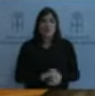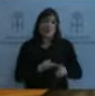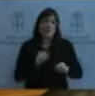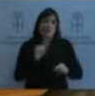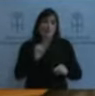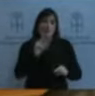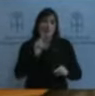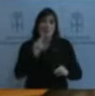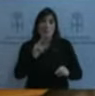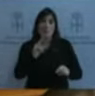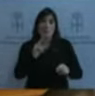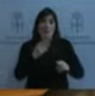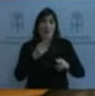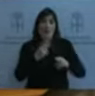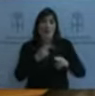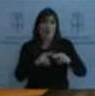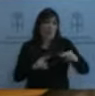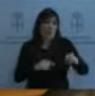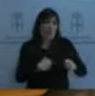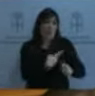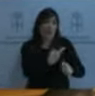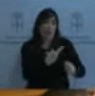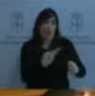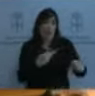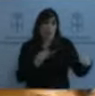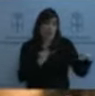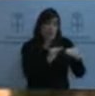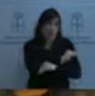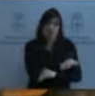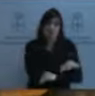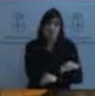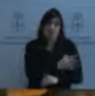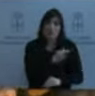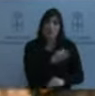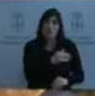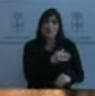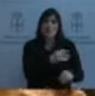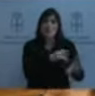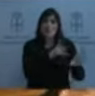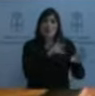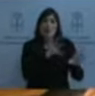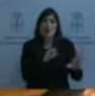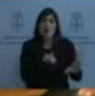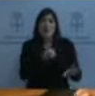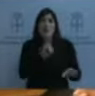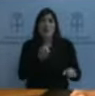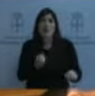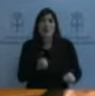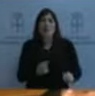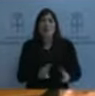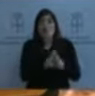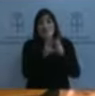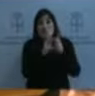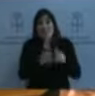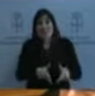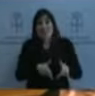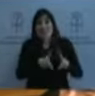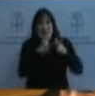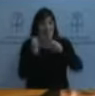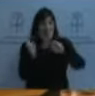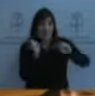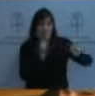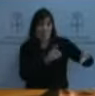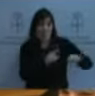las tengo más desde que abandonaron la socialdemocracia y se volvieron liberales, aunque delante de lo liberal debían poner casi un neo